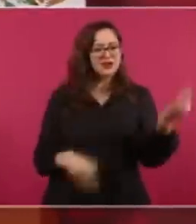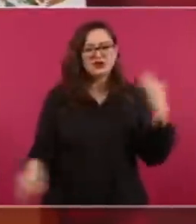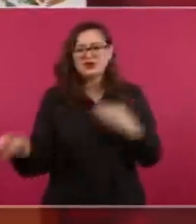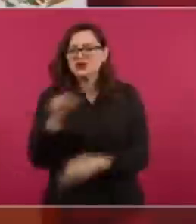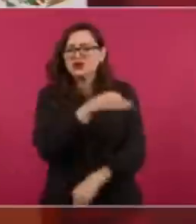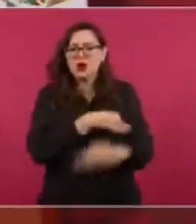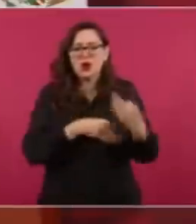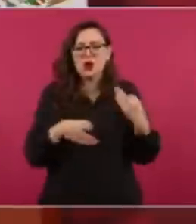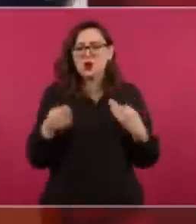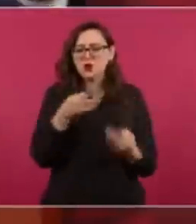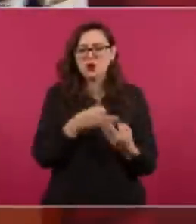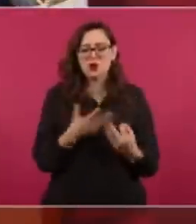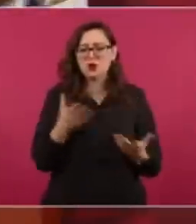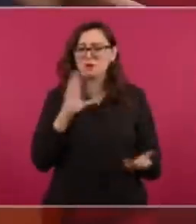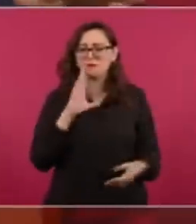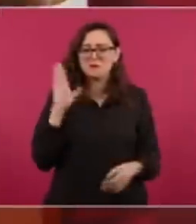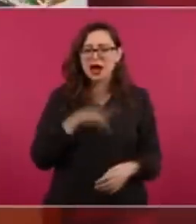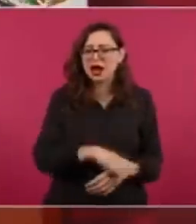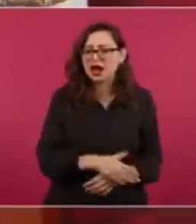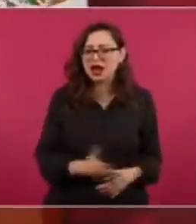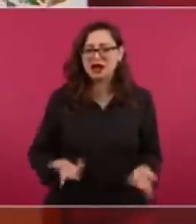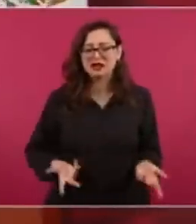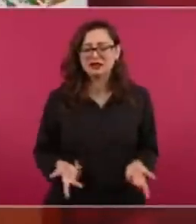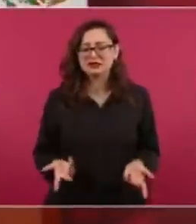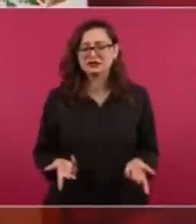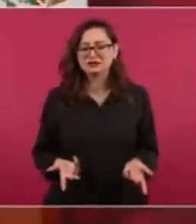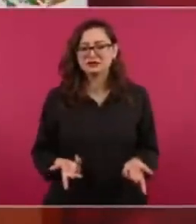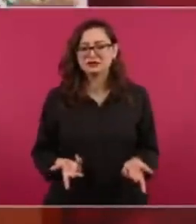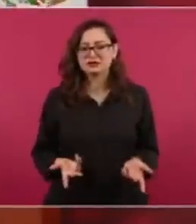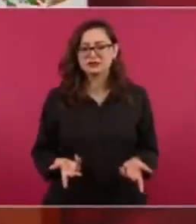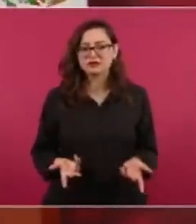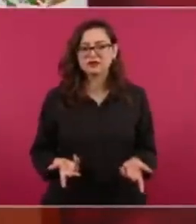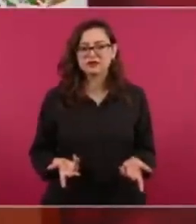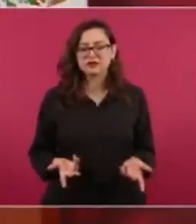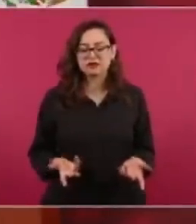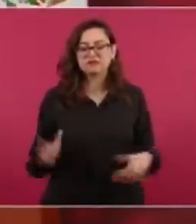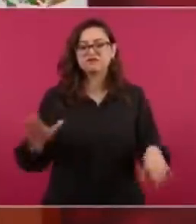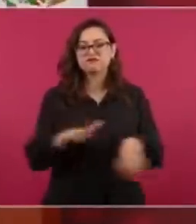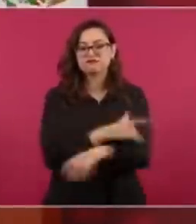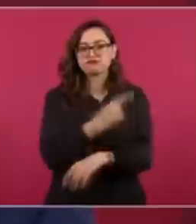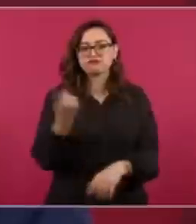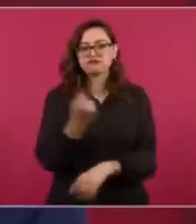sobre todo por la ambición al dinero.